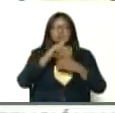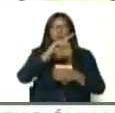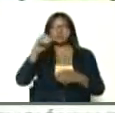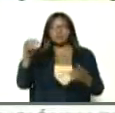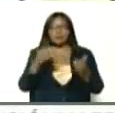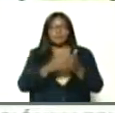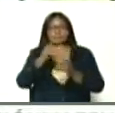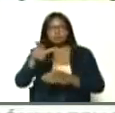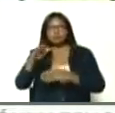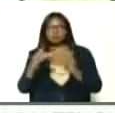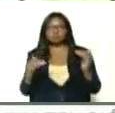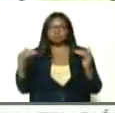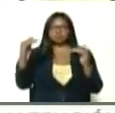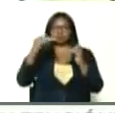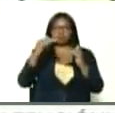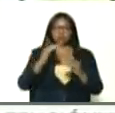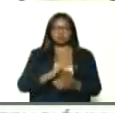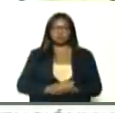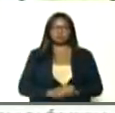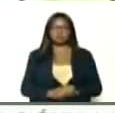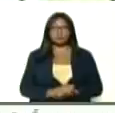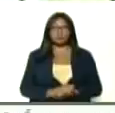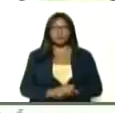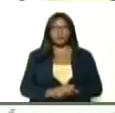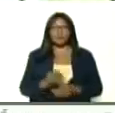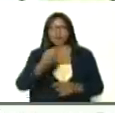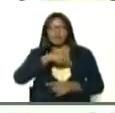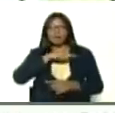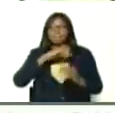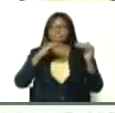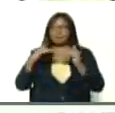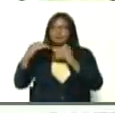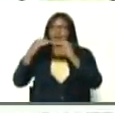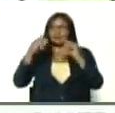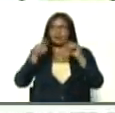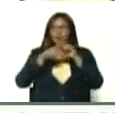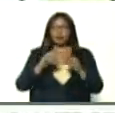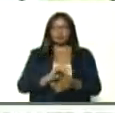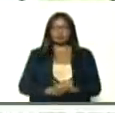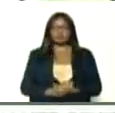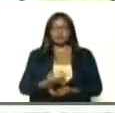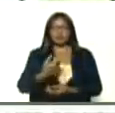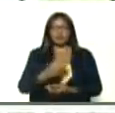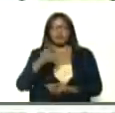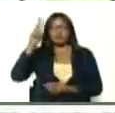está a nivel, de España, de Italia,